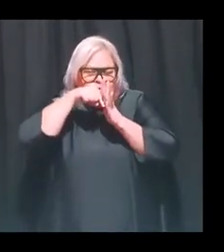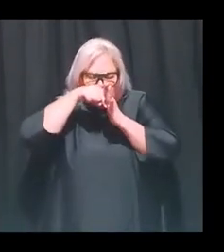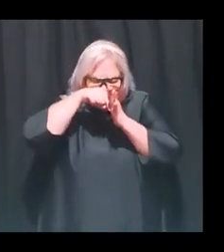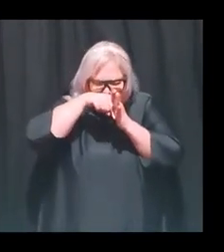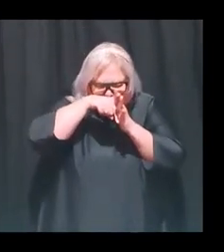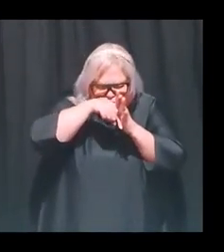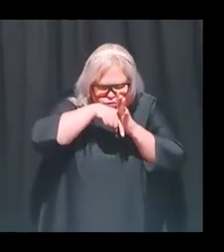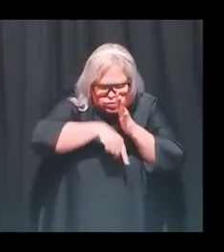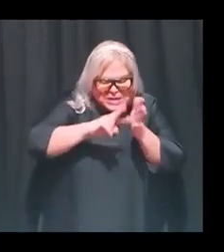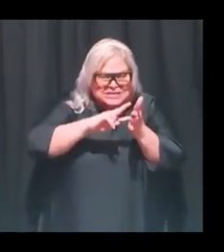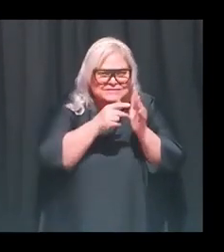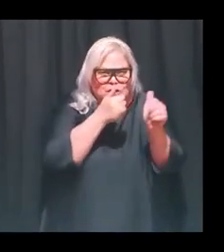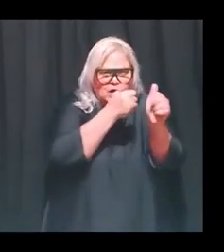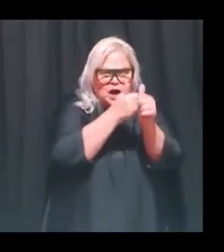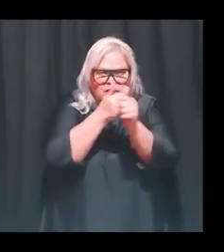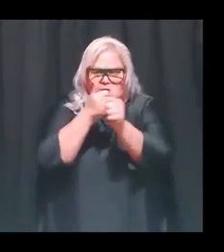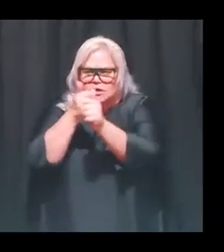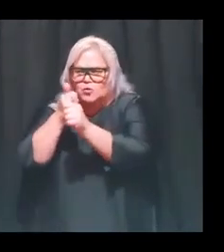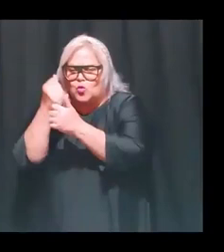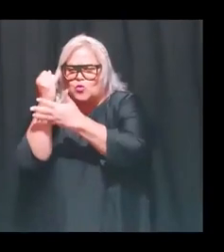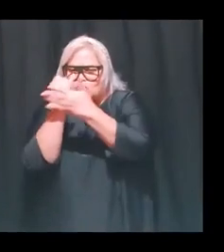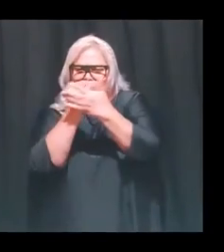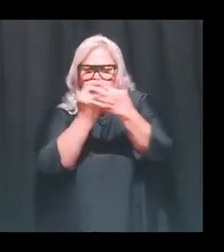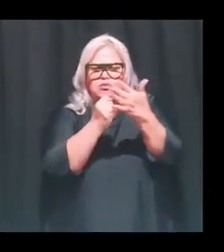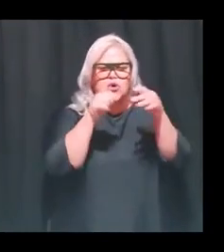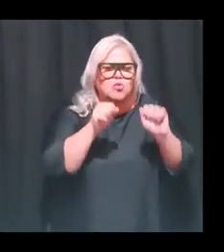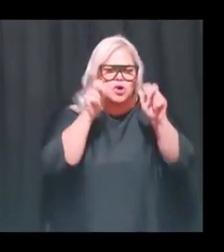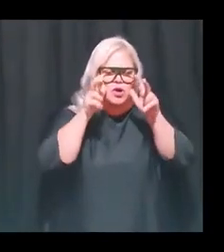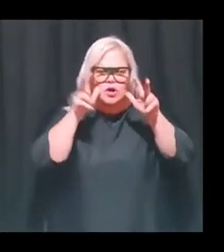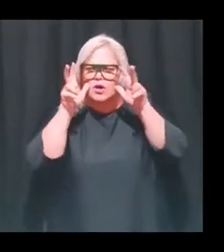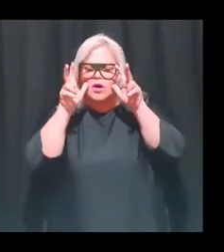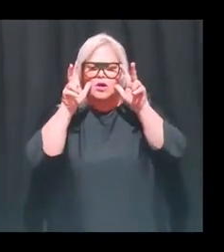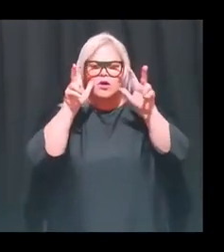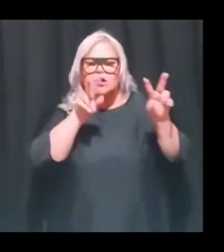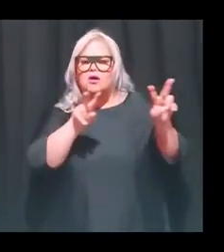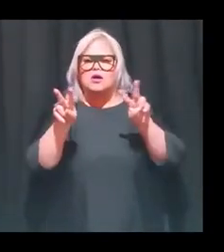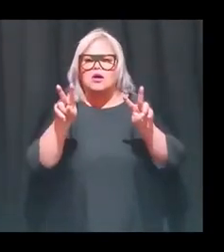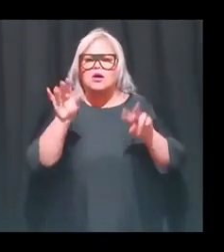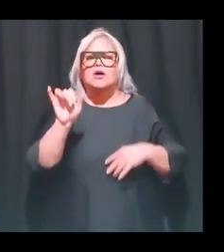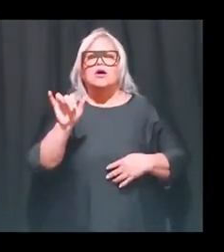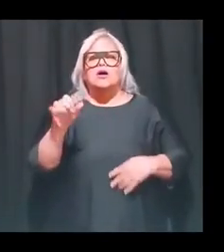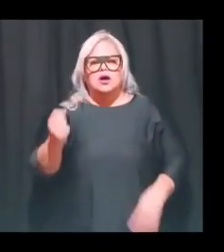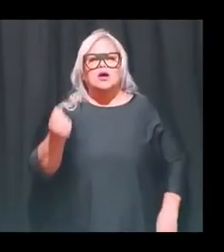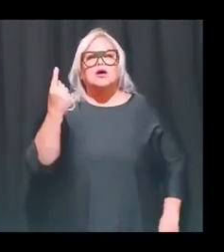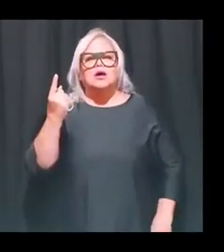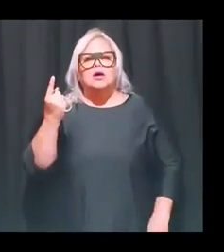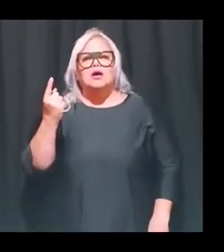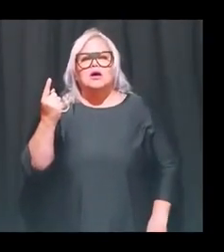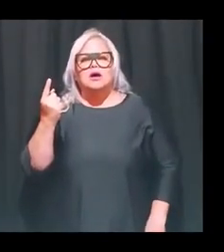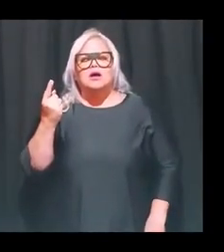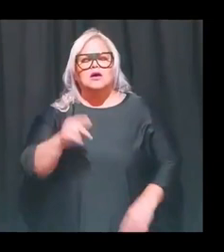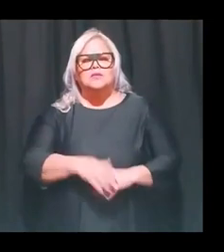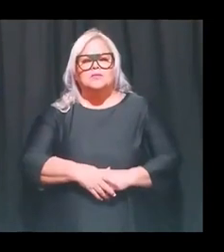en cada dibujo en específico, uno puede interpretar distintas cosas. Por ejemplo,